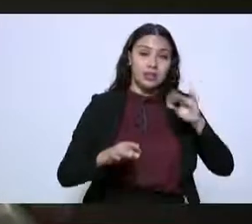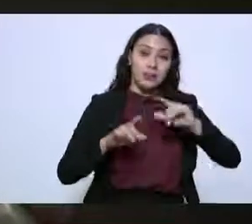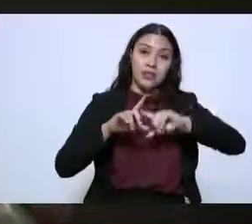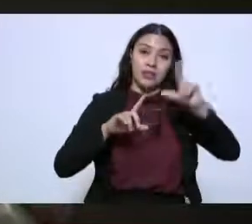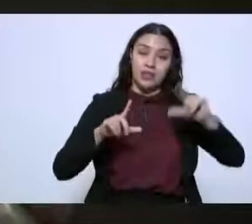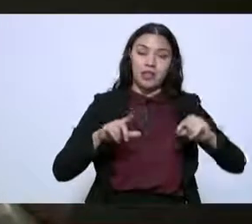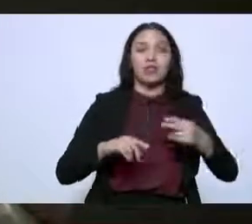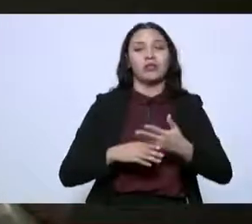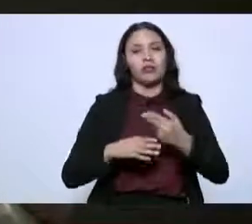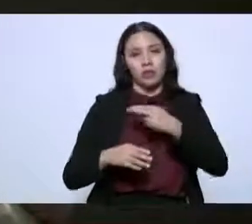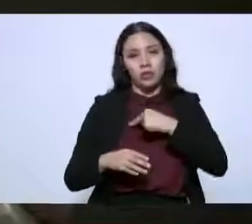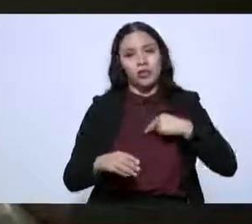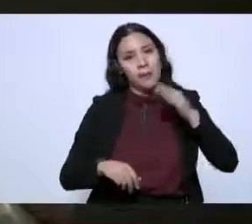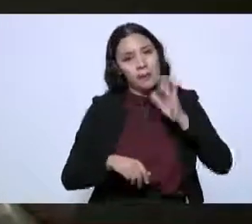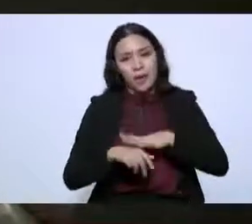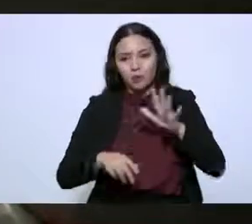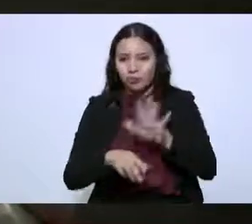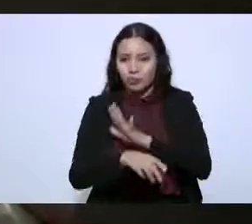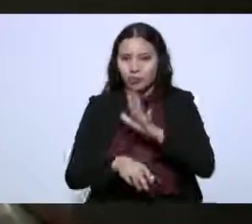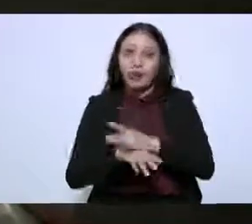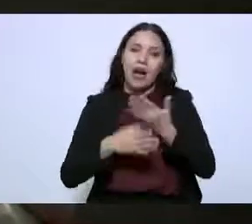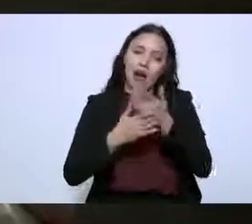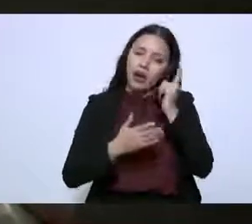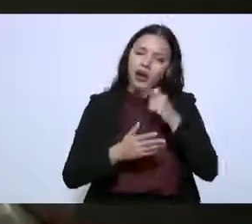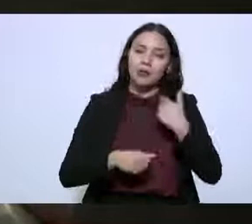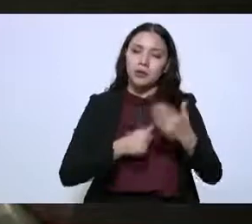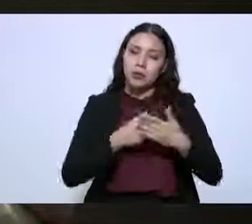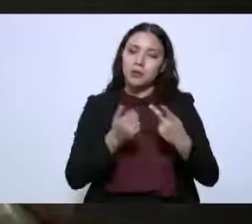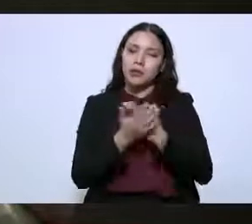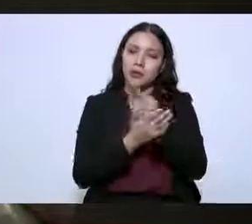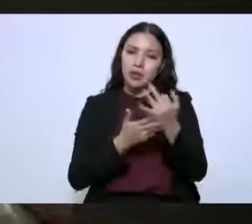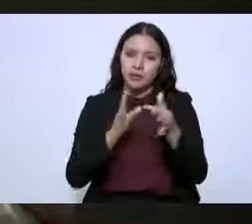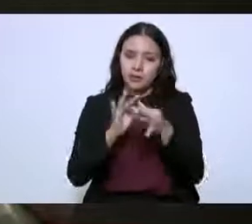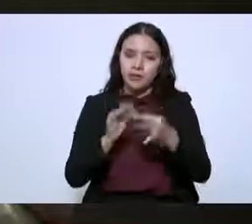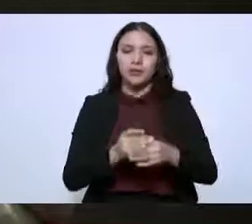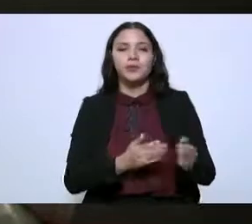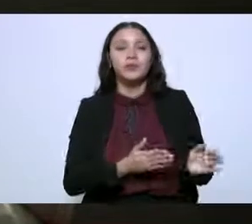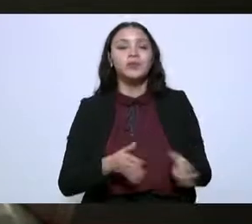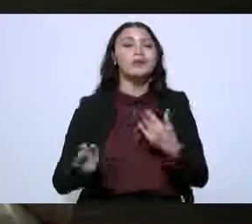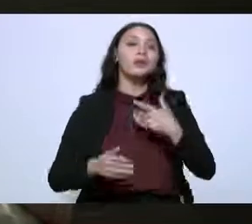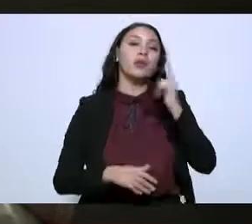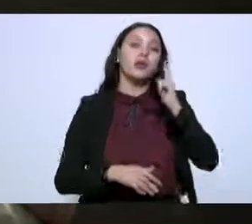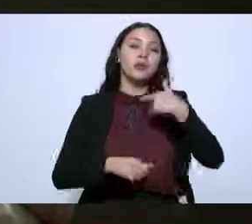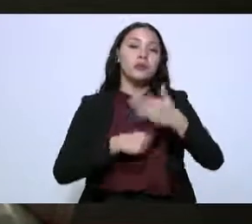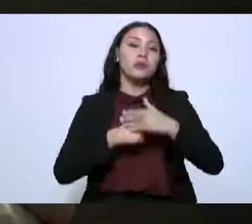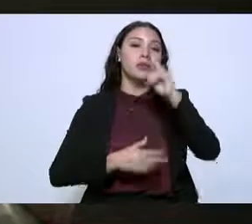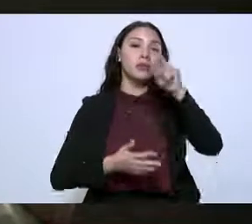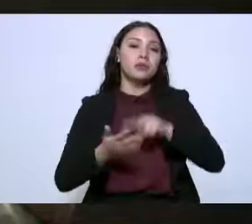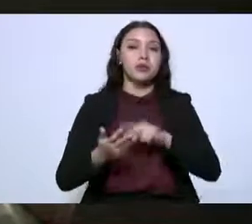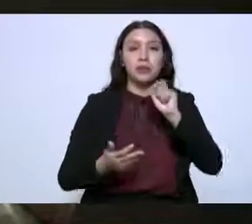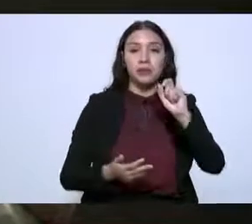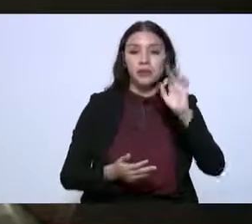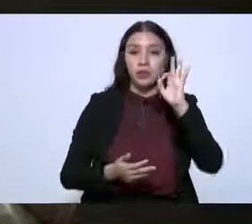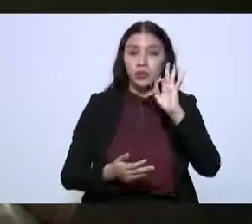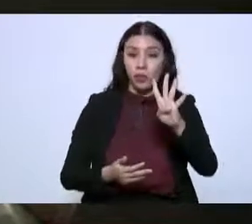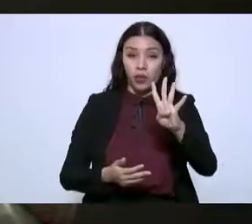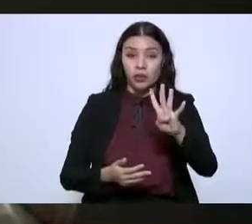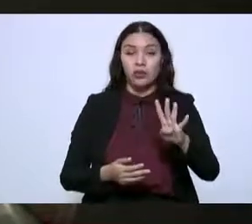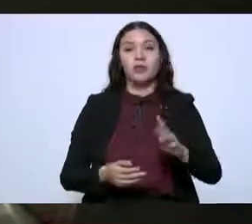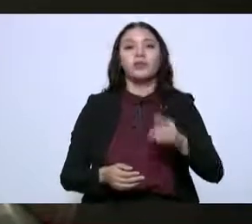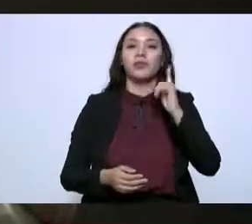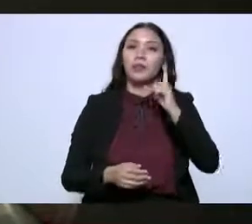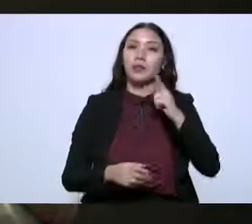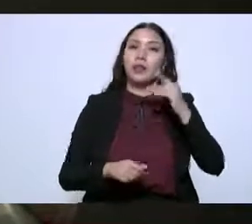Tenemos una concentración aquí de proyectos que ahorita vamos a ver. Para el 2024, la red de